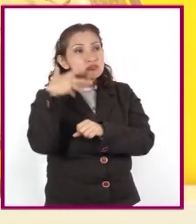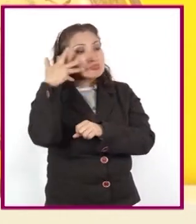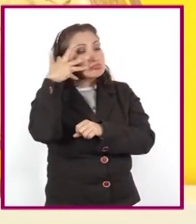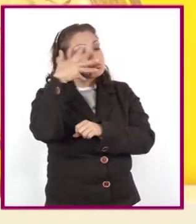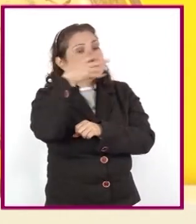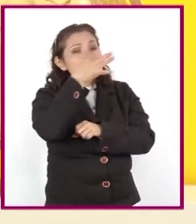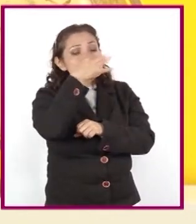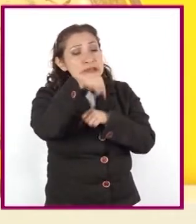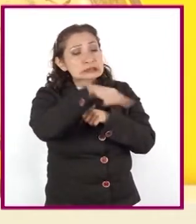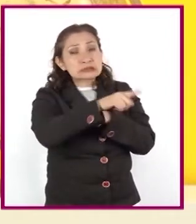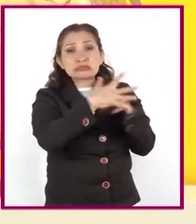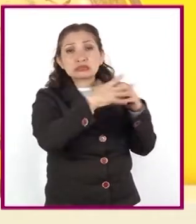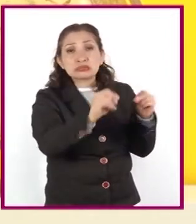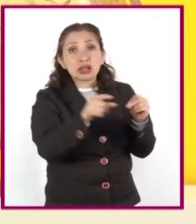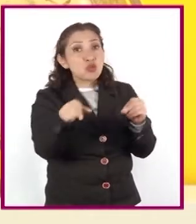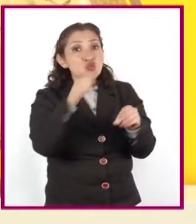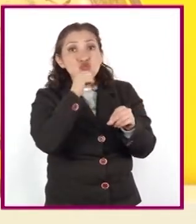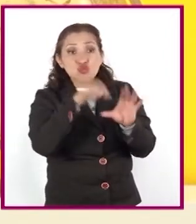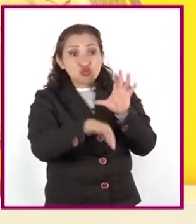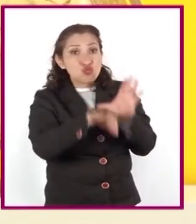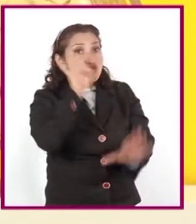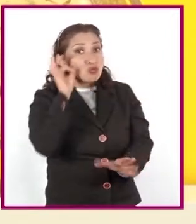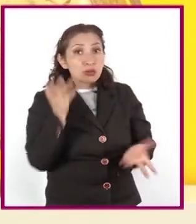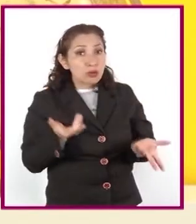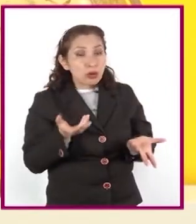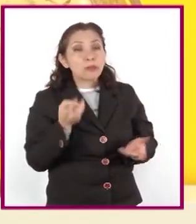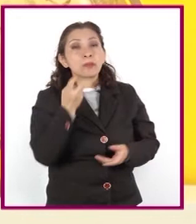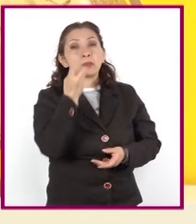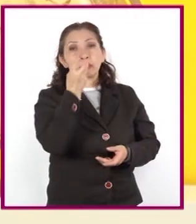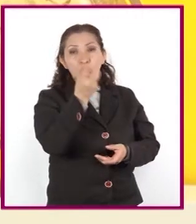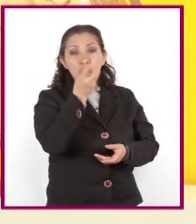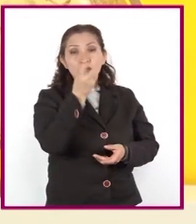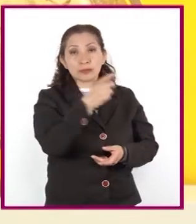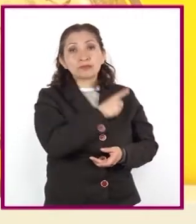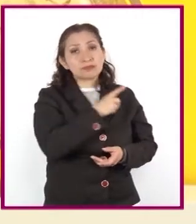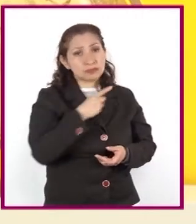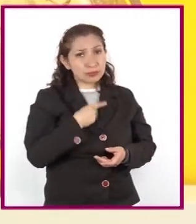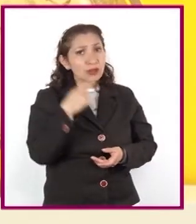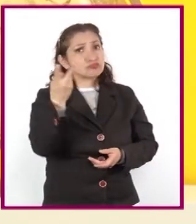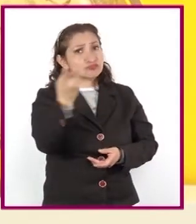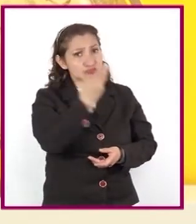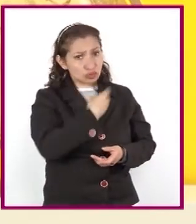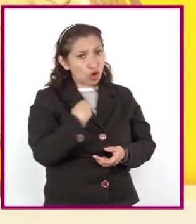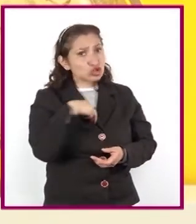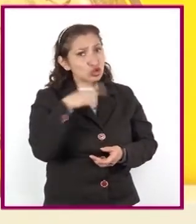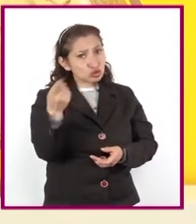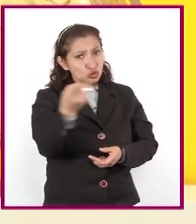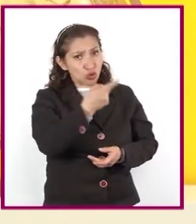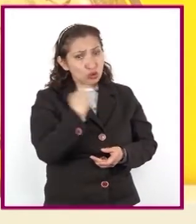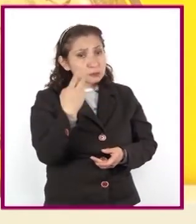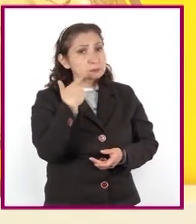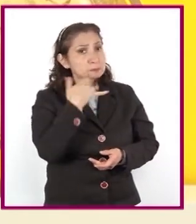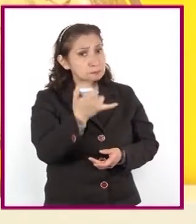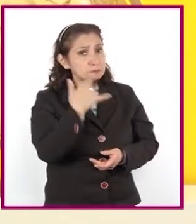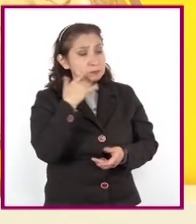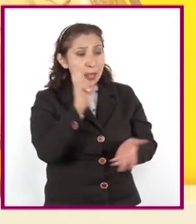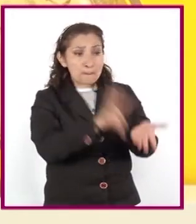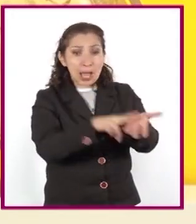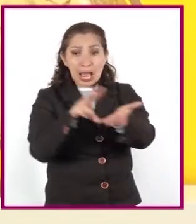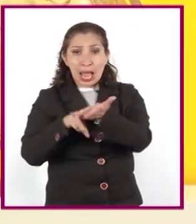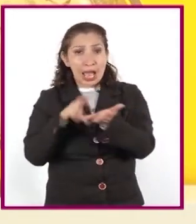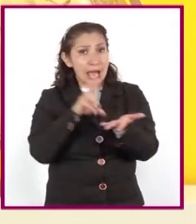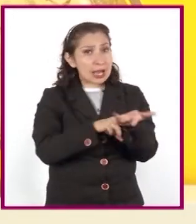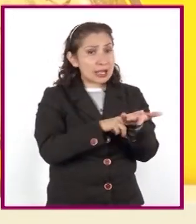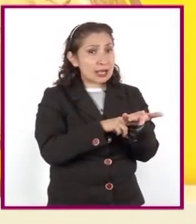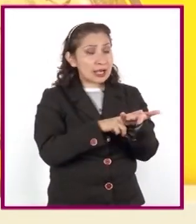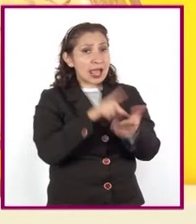sin siquiera haberlas descubierto. Por ello, debemos esforzarnos para valorar a todos los seres vivos con